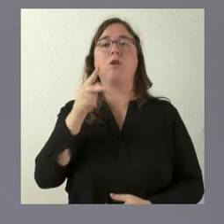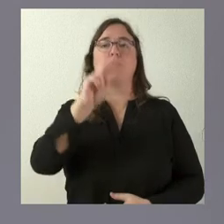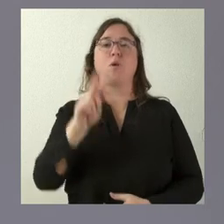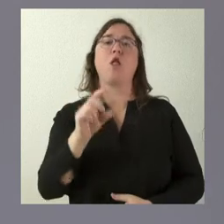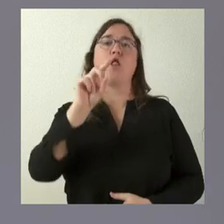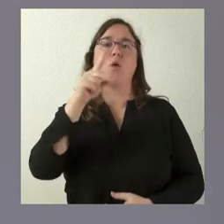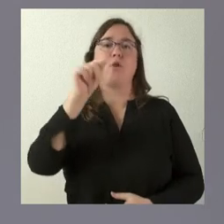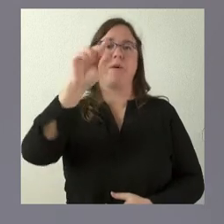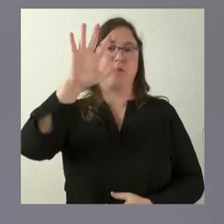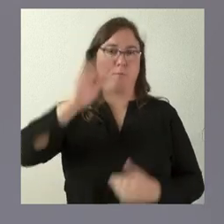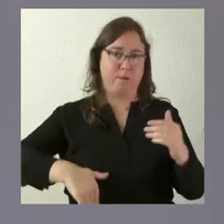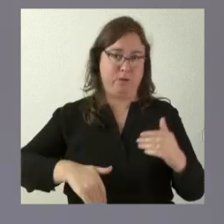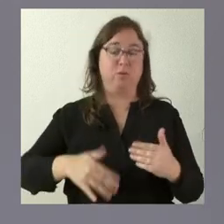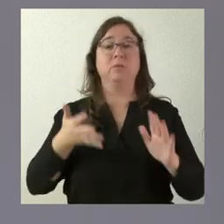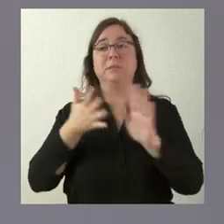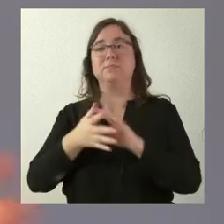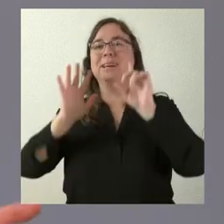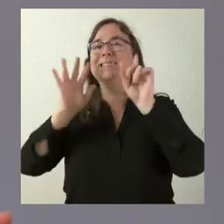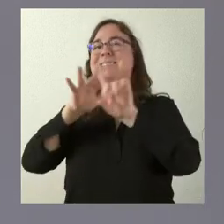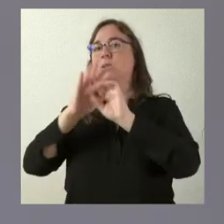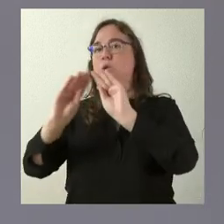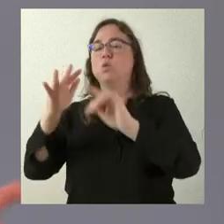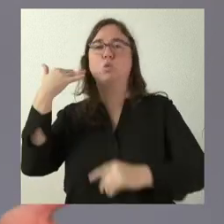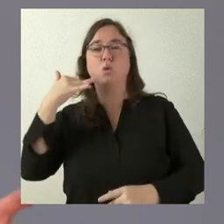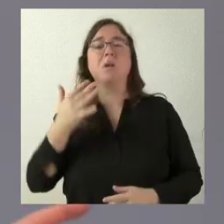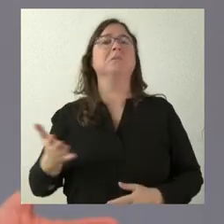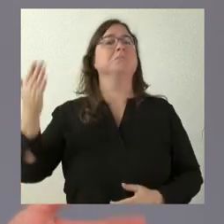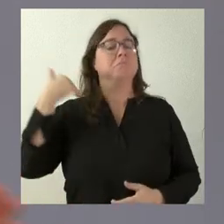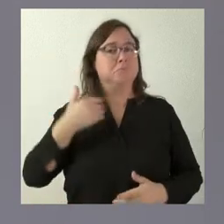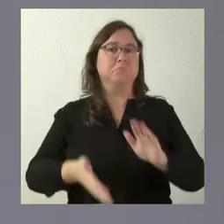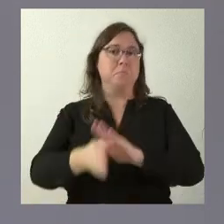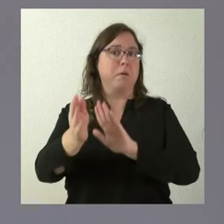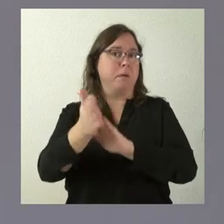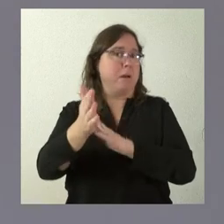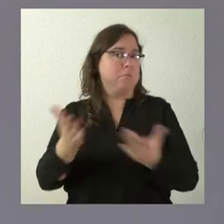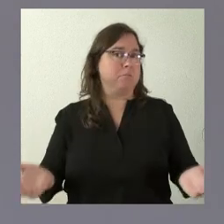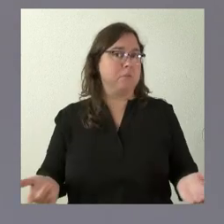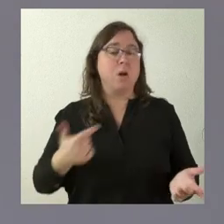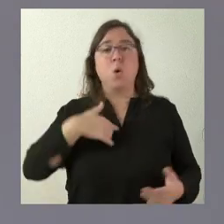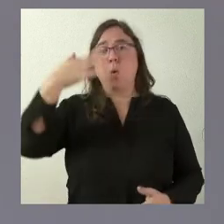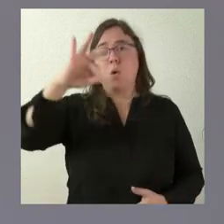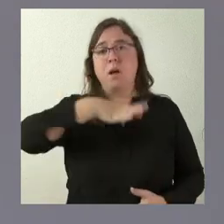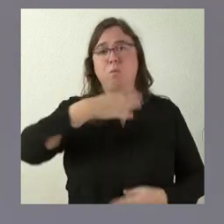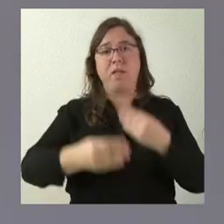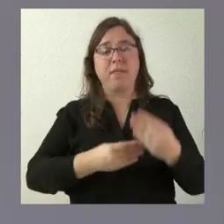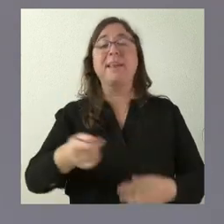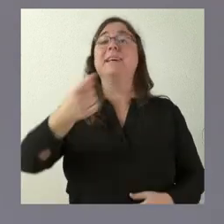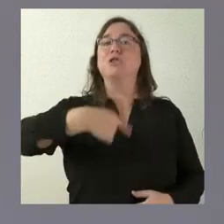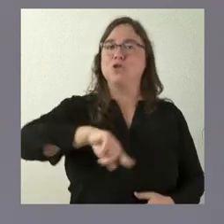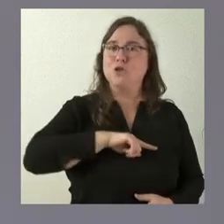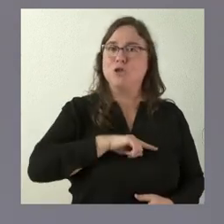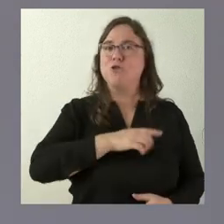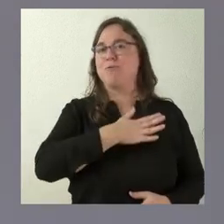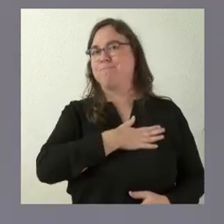kilómetro cuadrado. Por tanto, esa es la singularidad y durante algún tiempo va a ser así, la única que tiene esas posibilidades. Nosotros tenemos que seguir